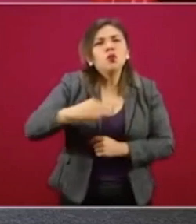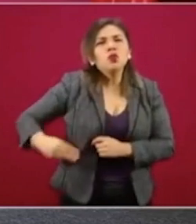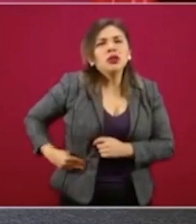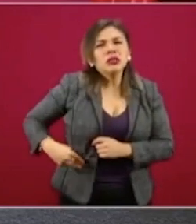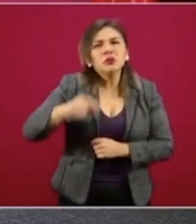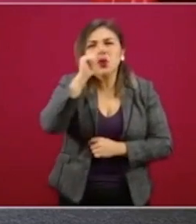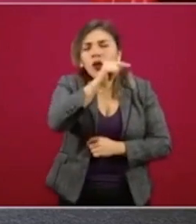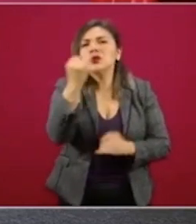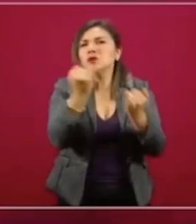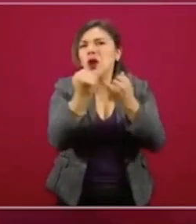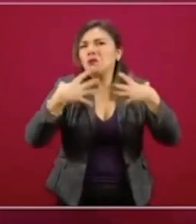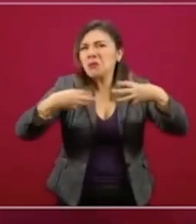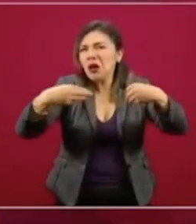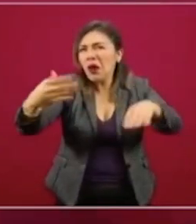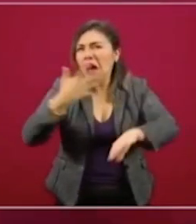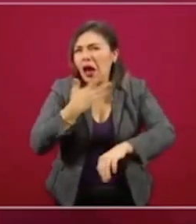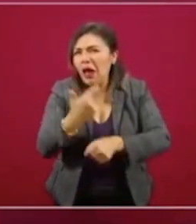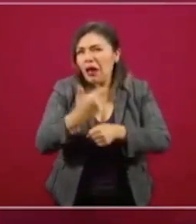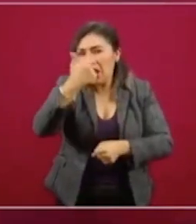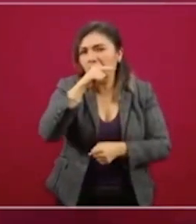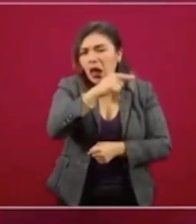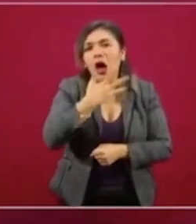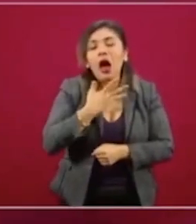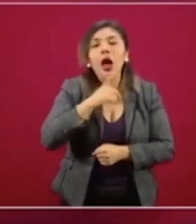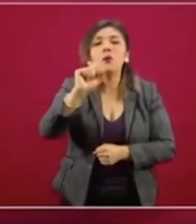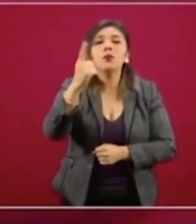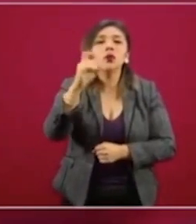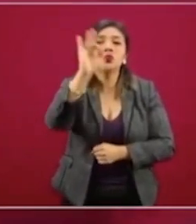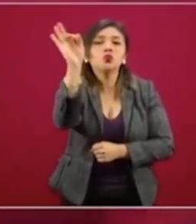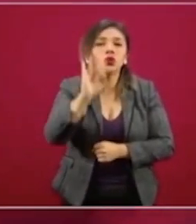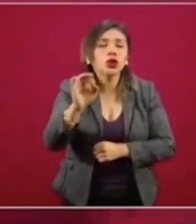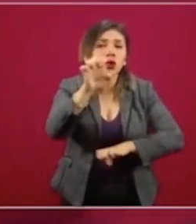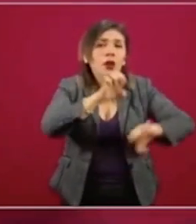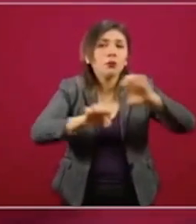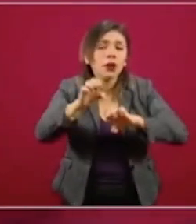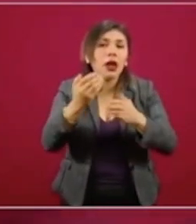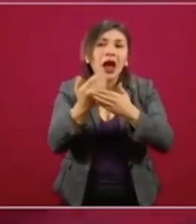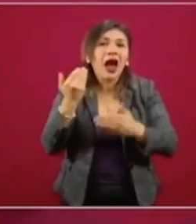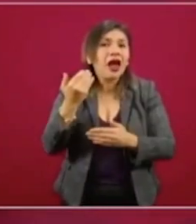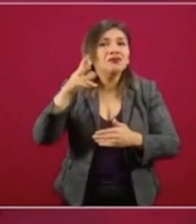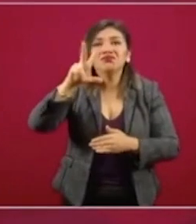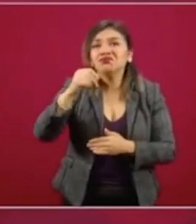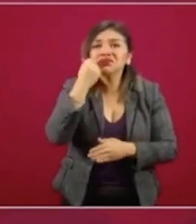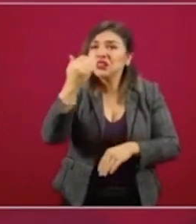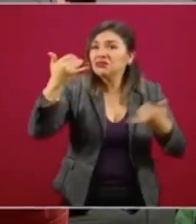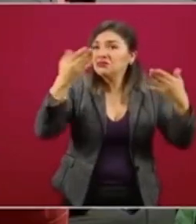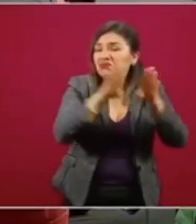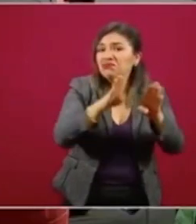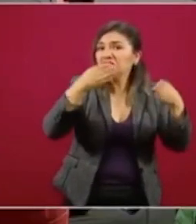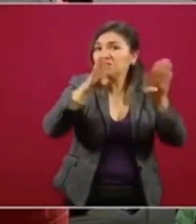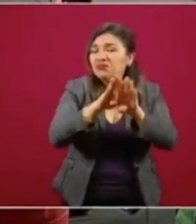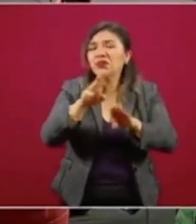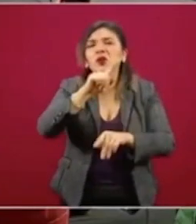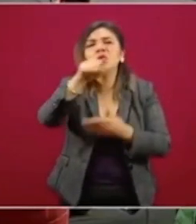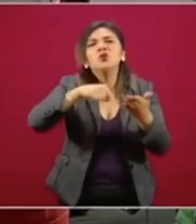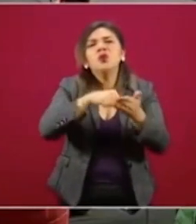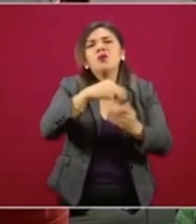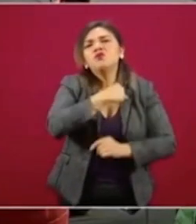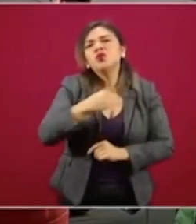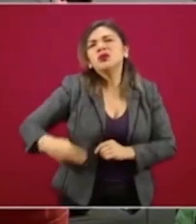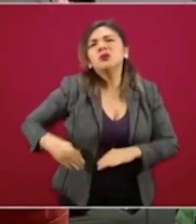niveles de contagio. Bajamos a 21 por ciento las empresas que se negaron a cerrar, que se encuentran en municipios